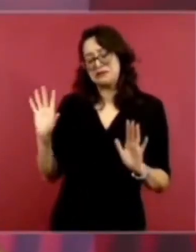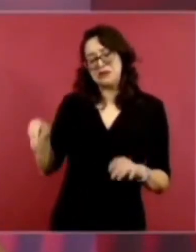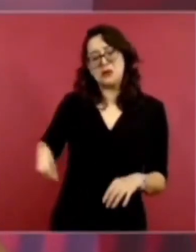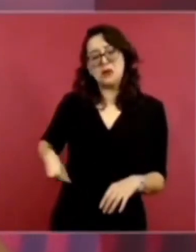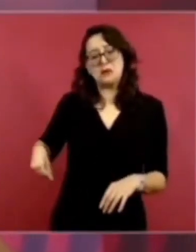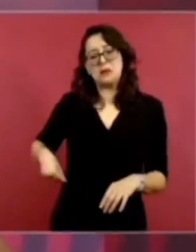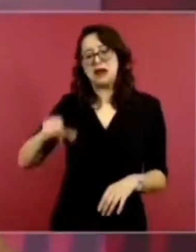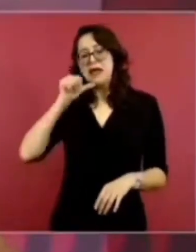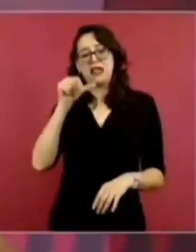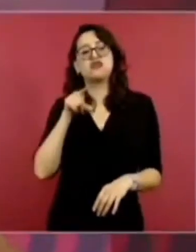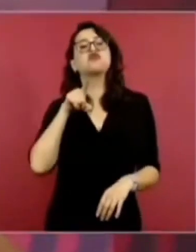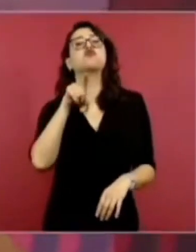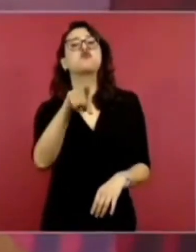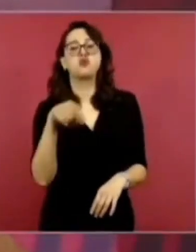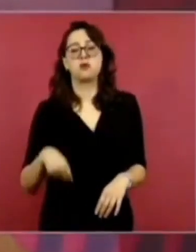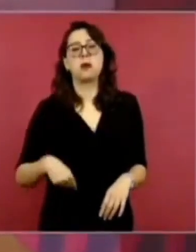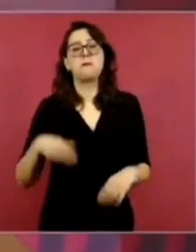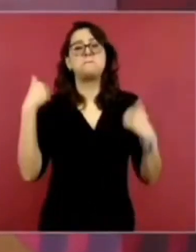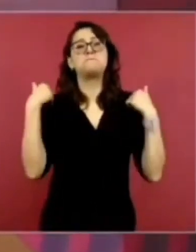compadre.